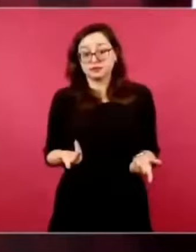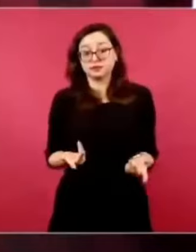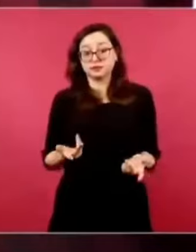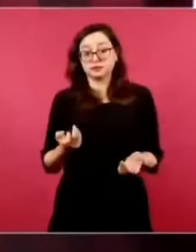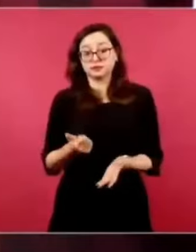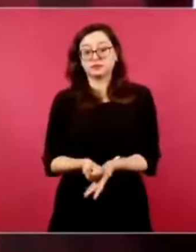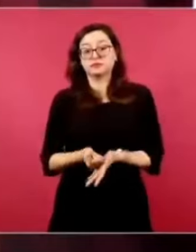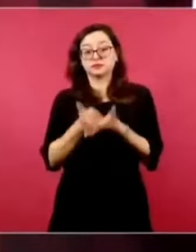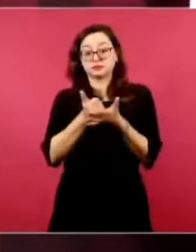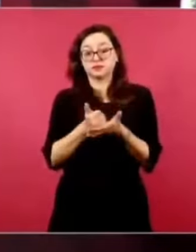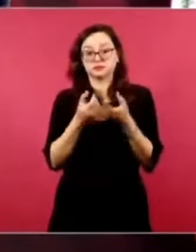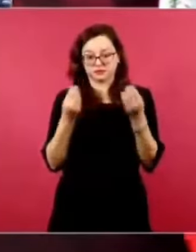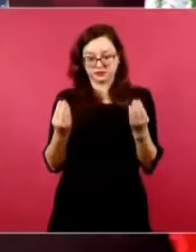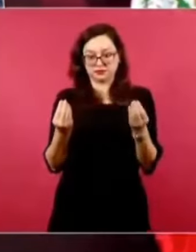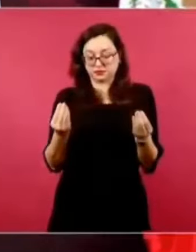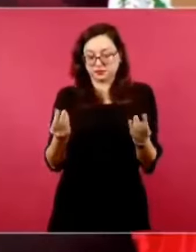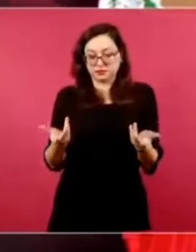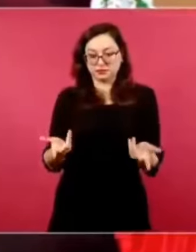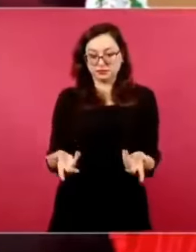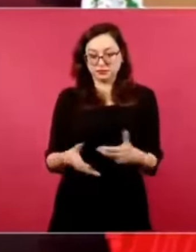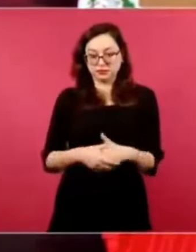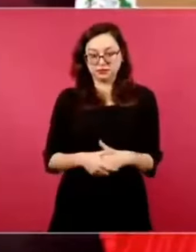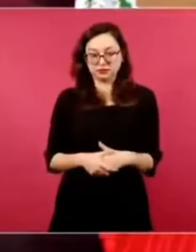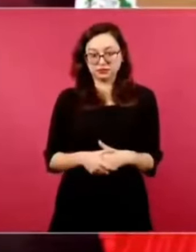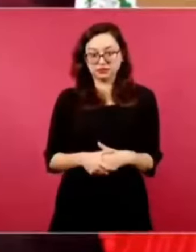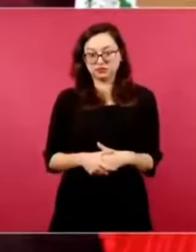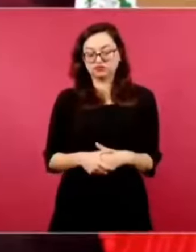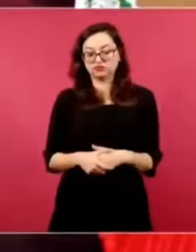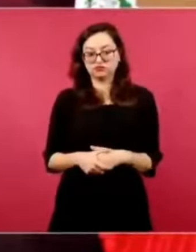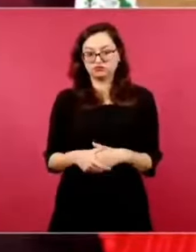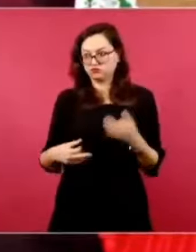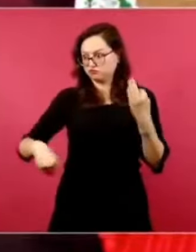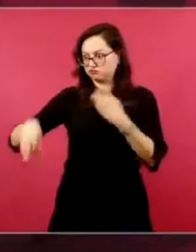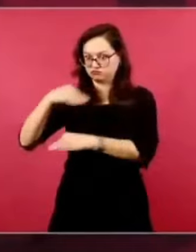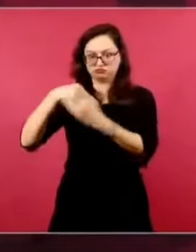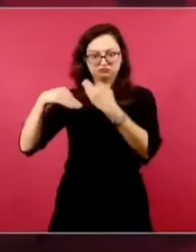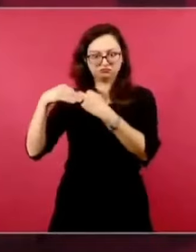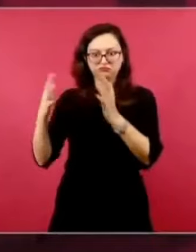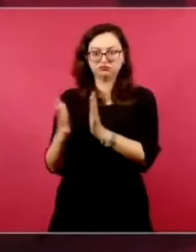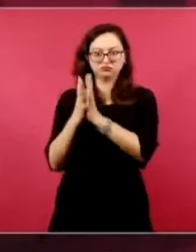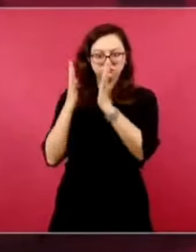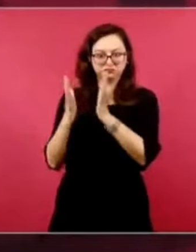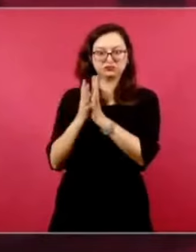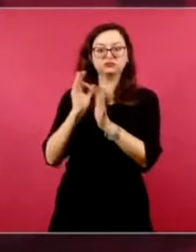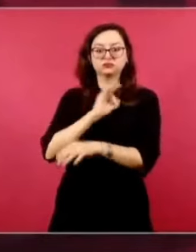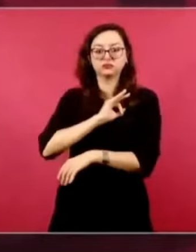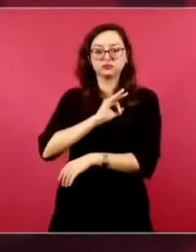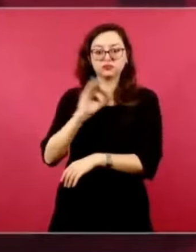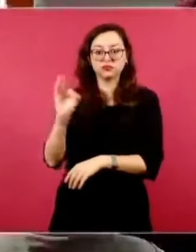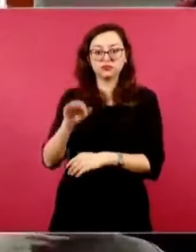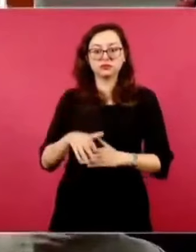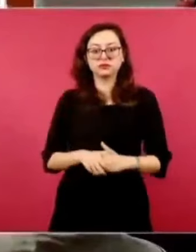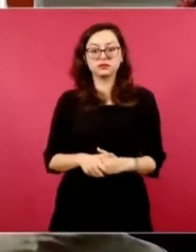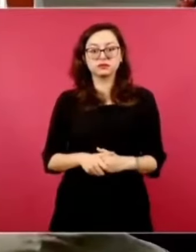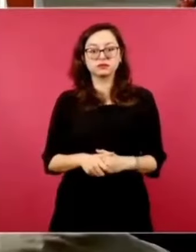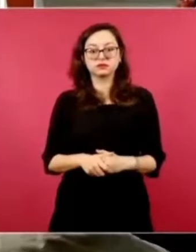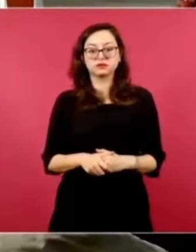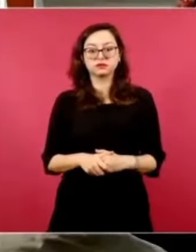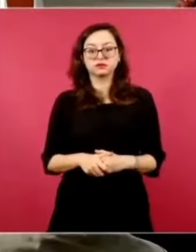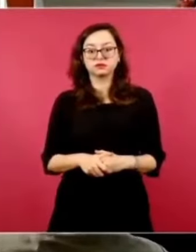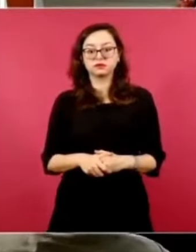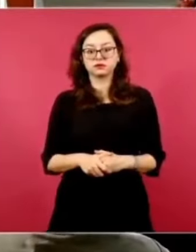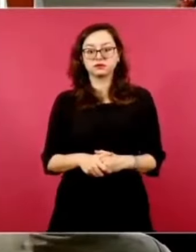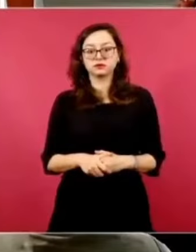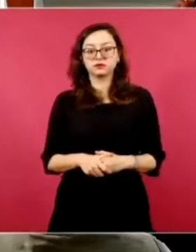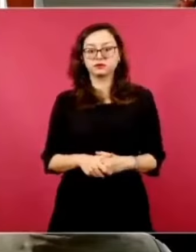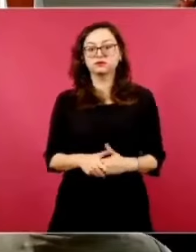excluir a nadie. O sólo sí podría haber cambios en los tiempos de los plazos para que